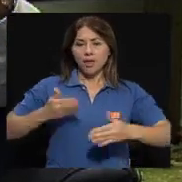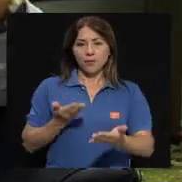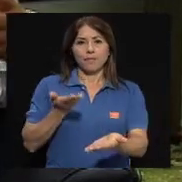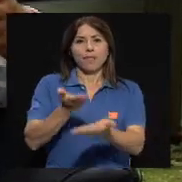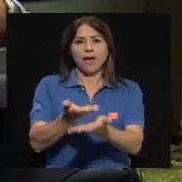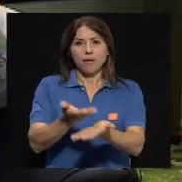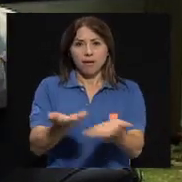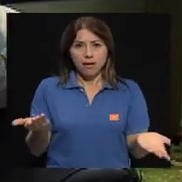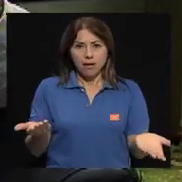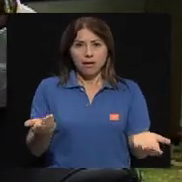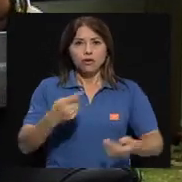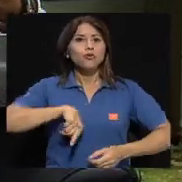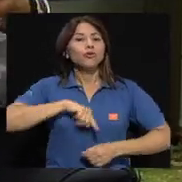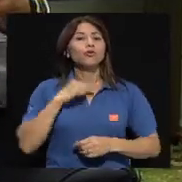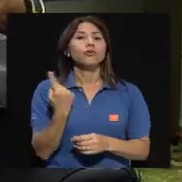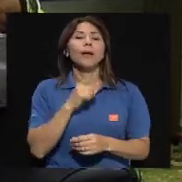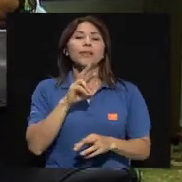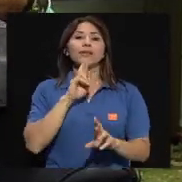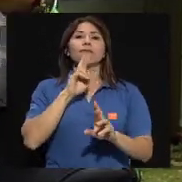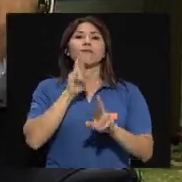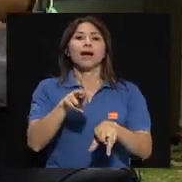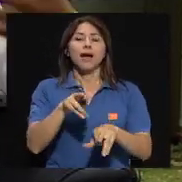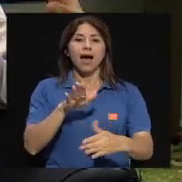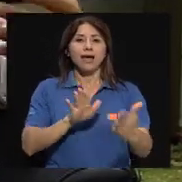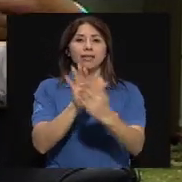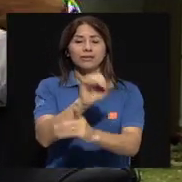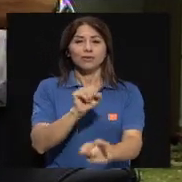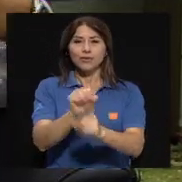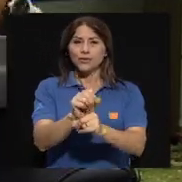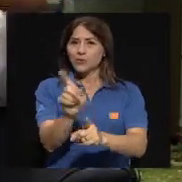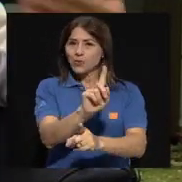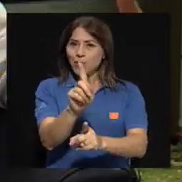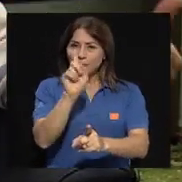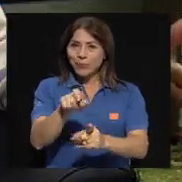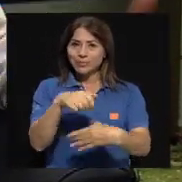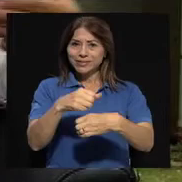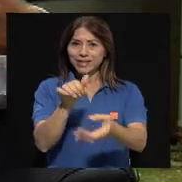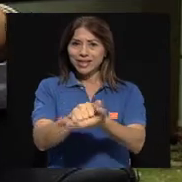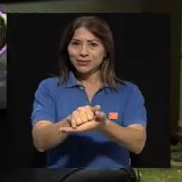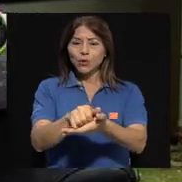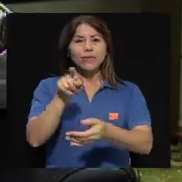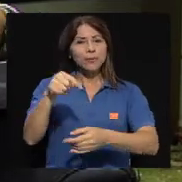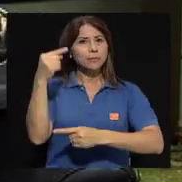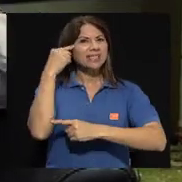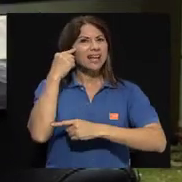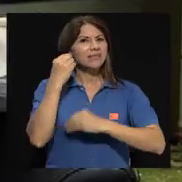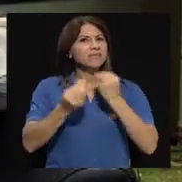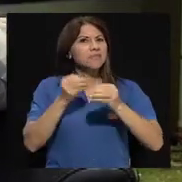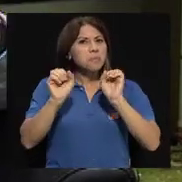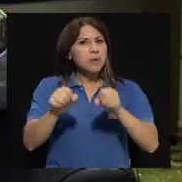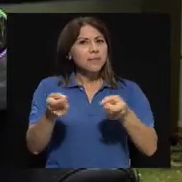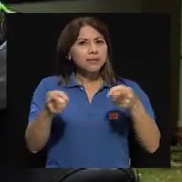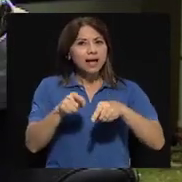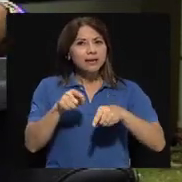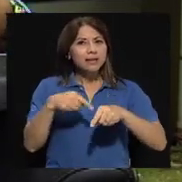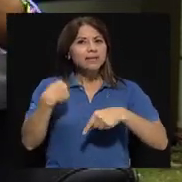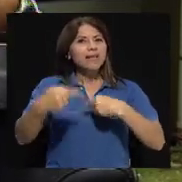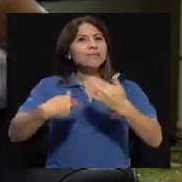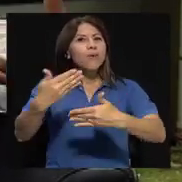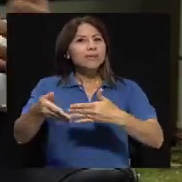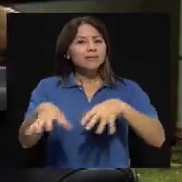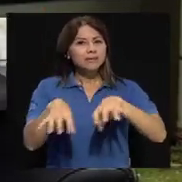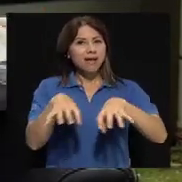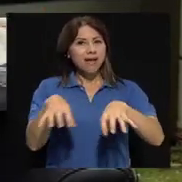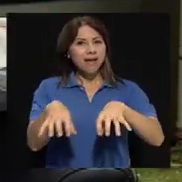ser reactivos, sino proactivos y anticiparnos al evento, ya no hablamos solo de prevención, sino de